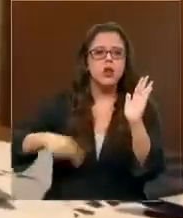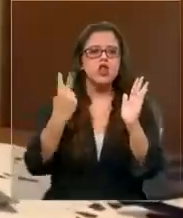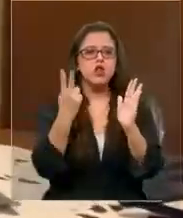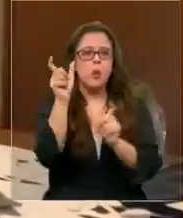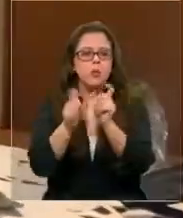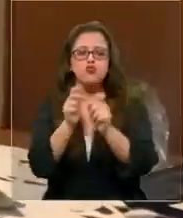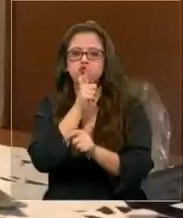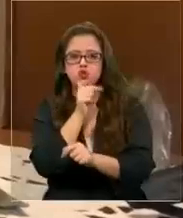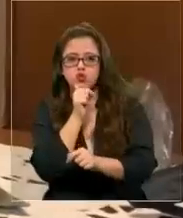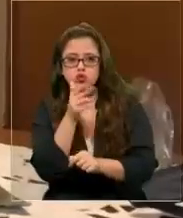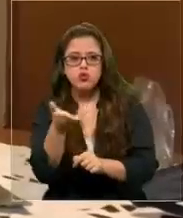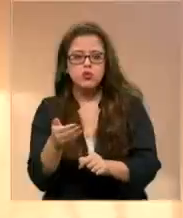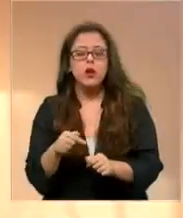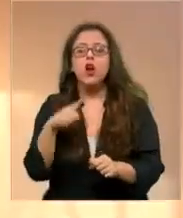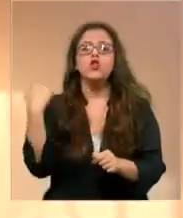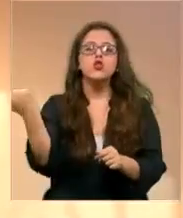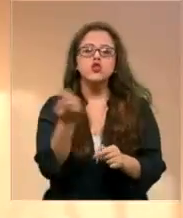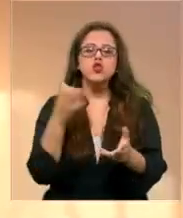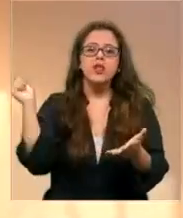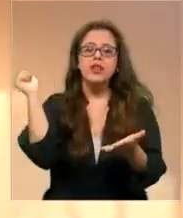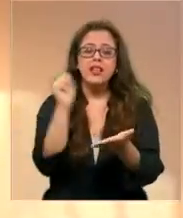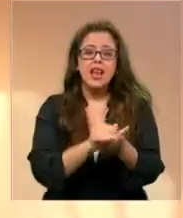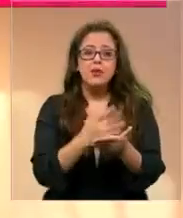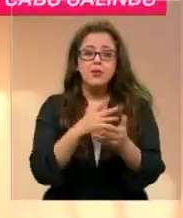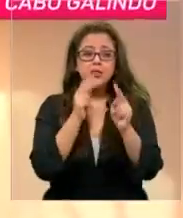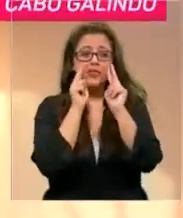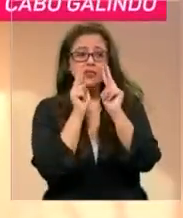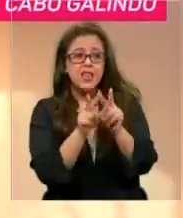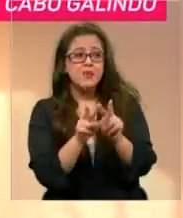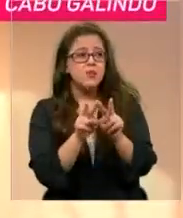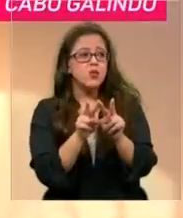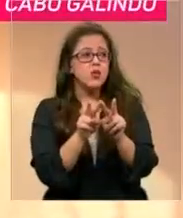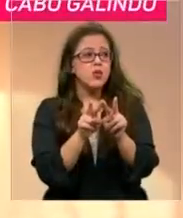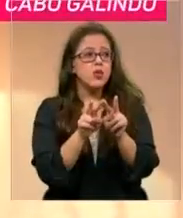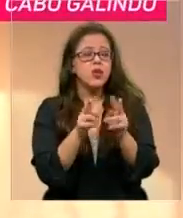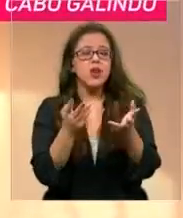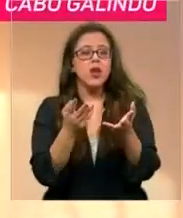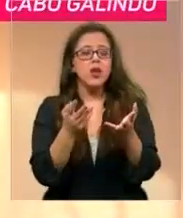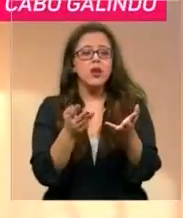sospechosos. Hicimos un reclamo, porque encontramos que él hizo muchas,